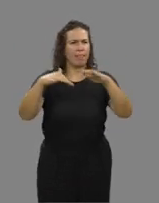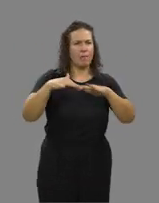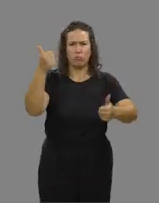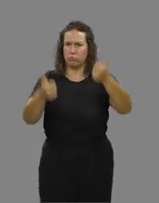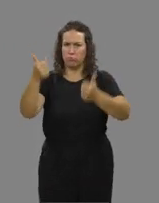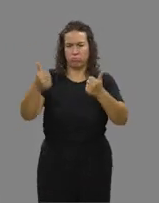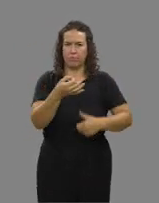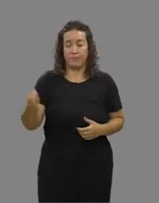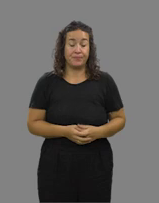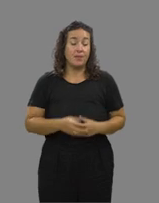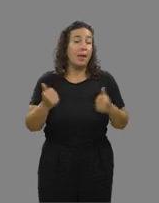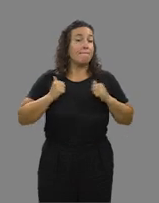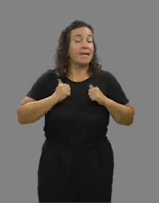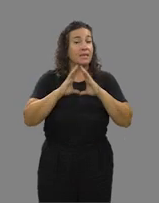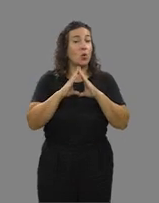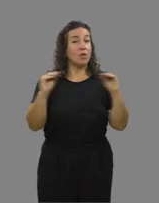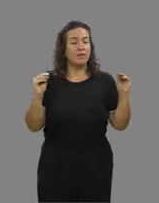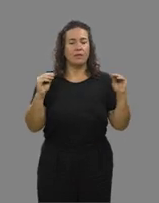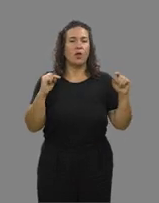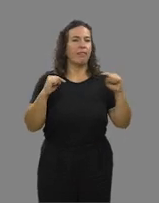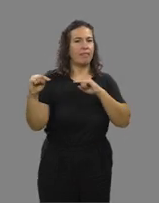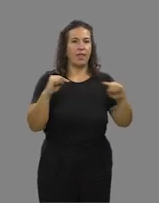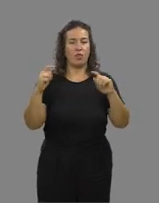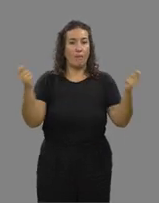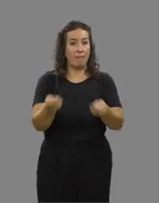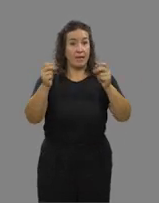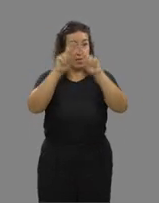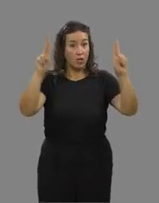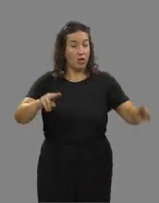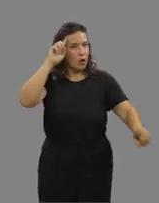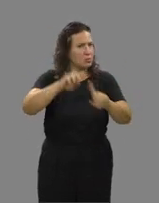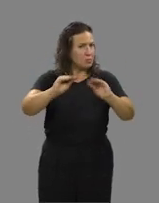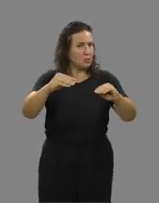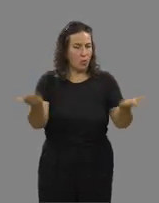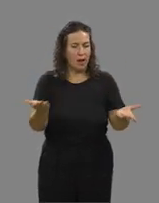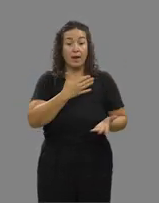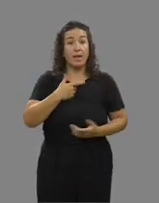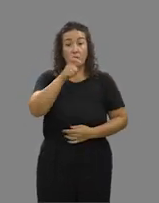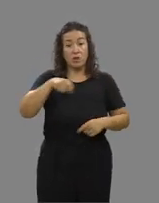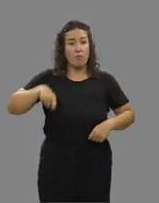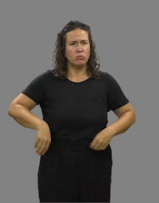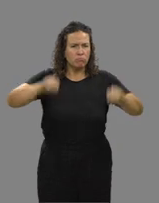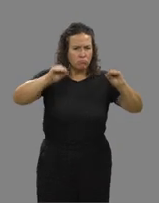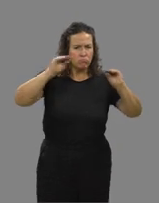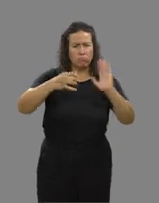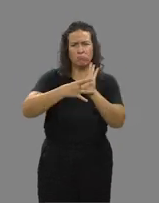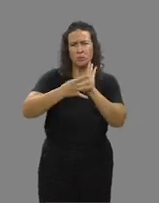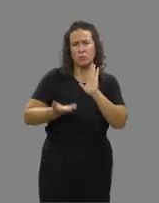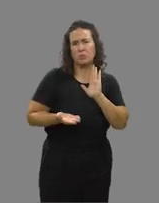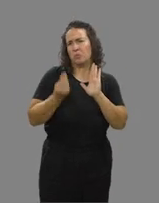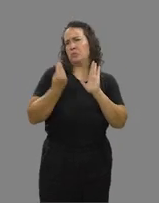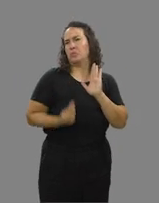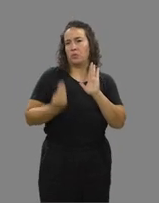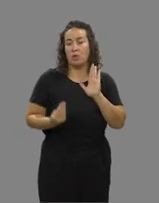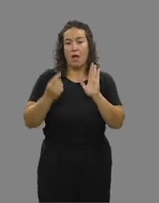dinámico y competitivo. El objetivo del Máster Universitario en Dirección de Marketing Internacional es formar profesionales altamente cualificados